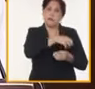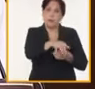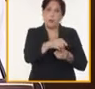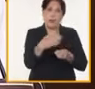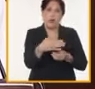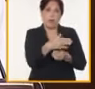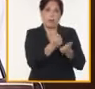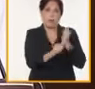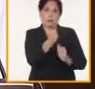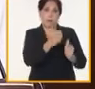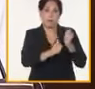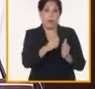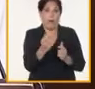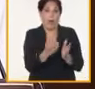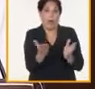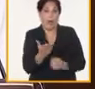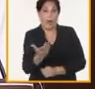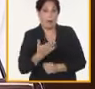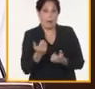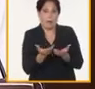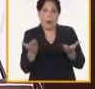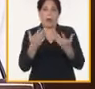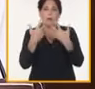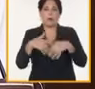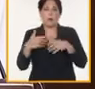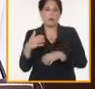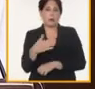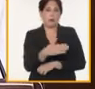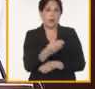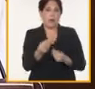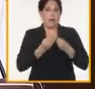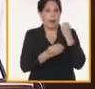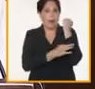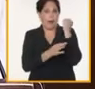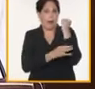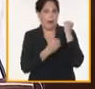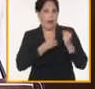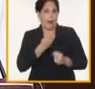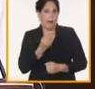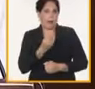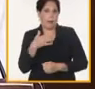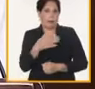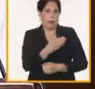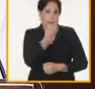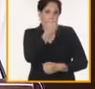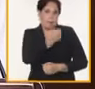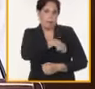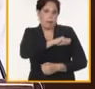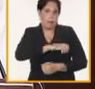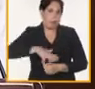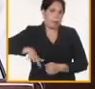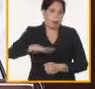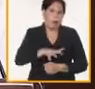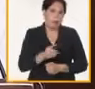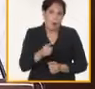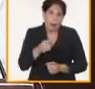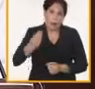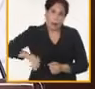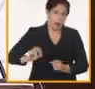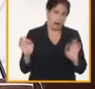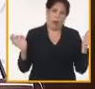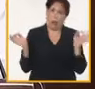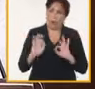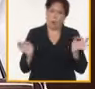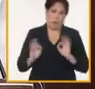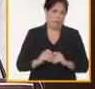una de las vías más rápidas para incrementar la producción de proteínas de origen animal, existiendo ese aprovechamiento de las